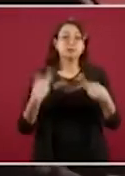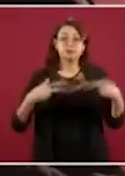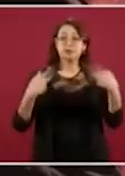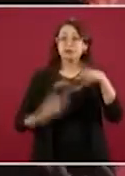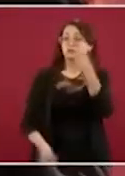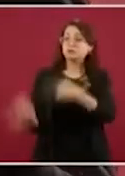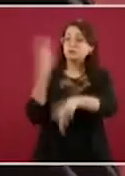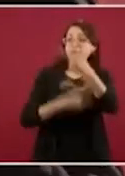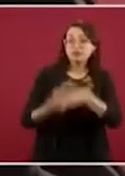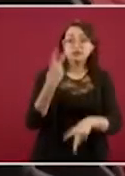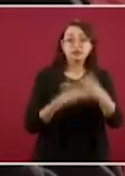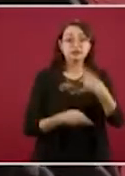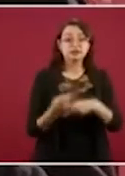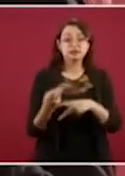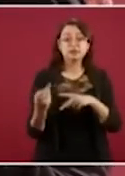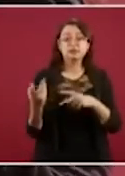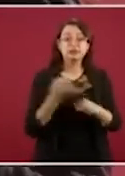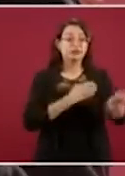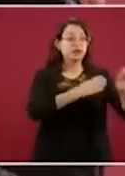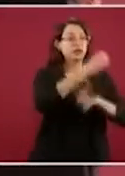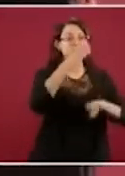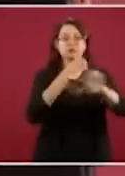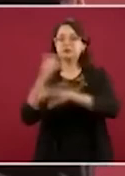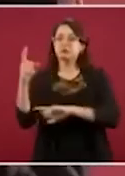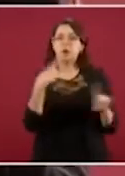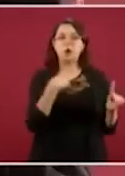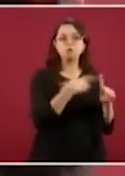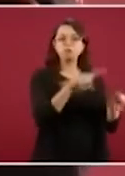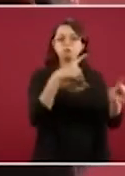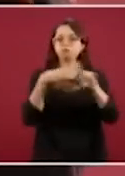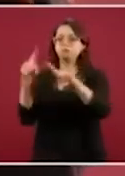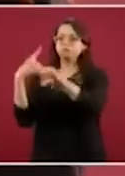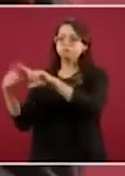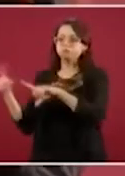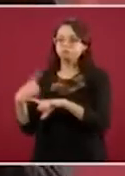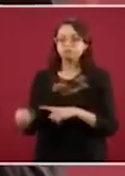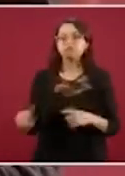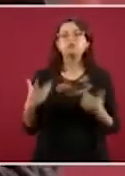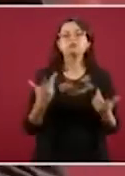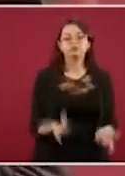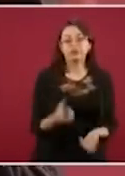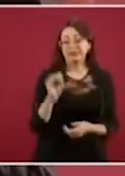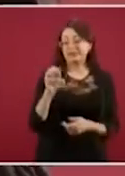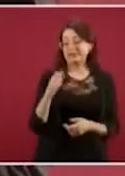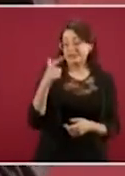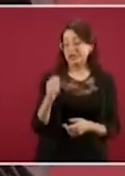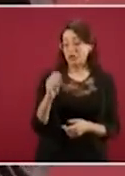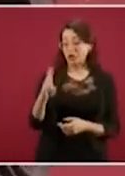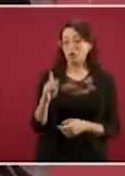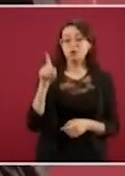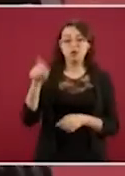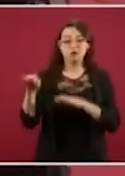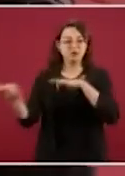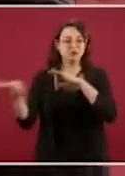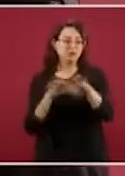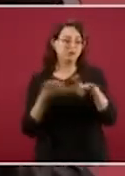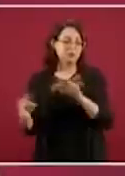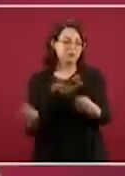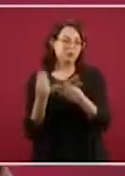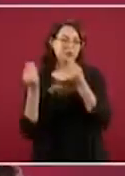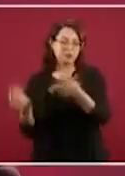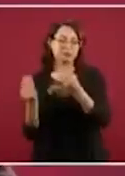estados, no solamente son de los más cercanos, y hacemos la relación con los estados. Secretaría de Gobernación trabajamos muchísimo,